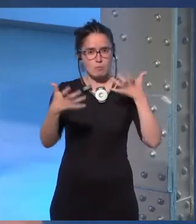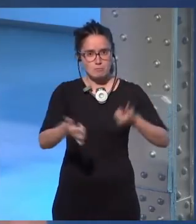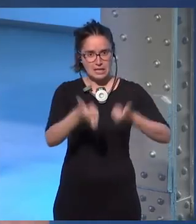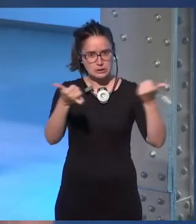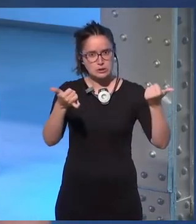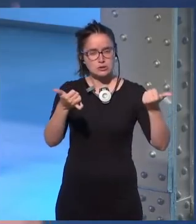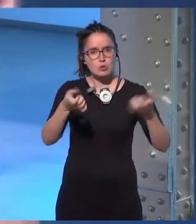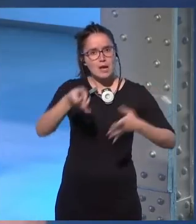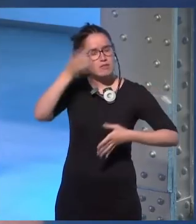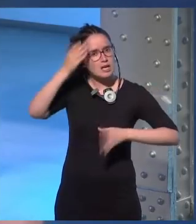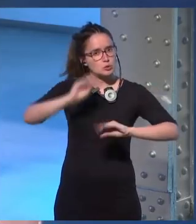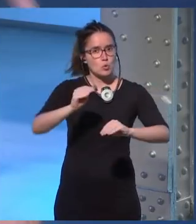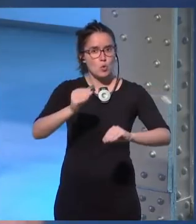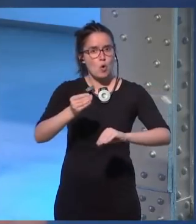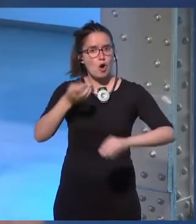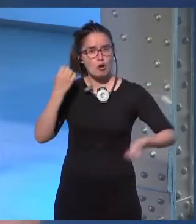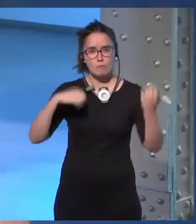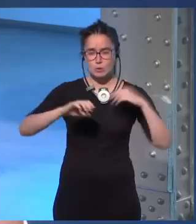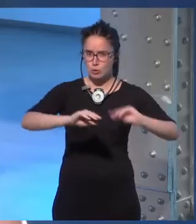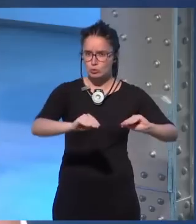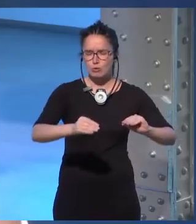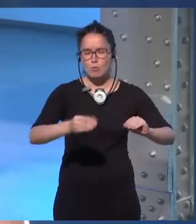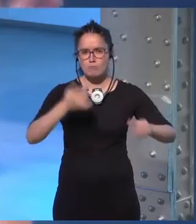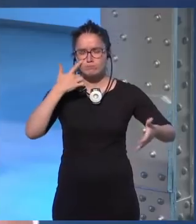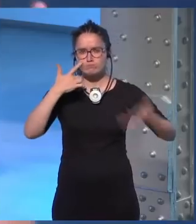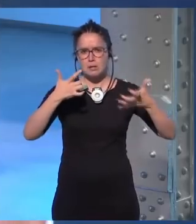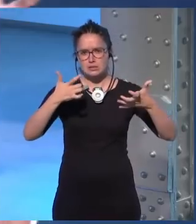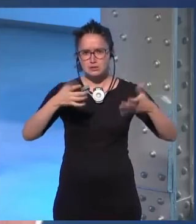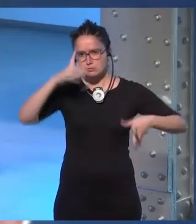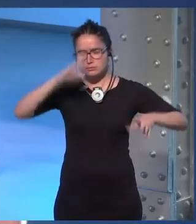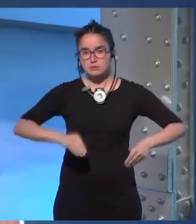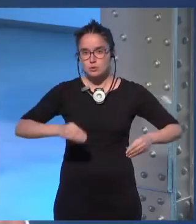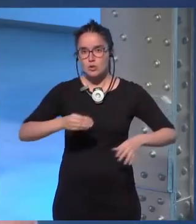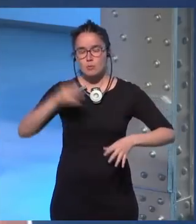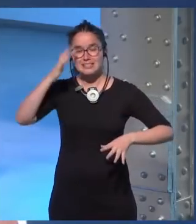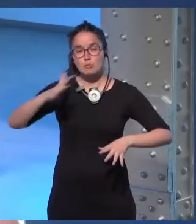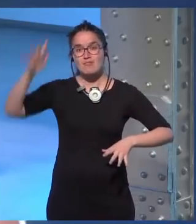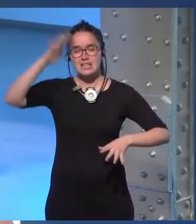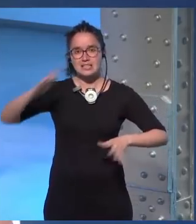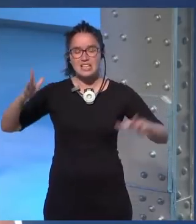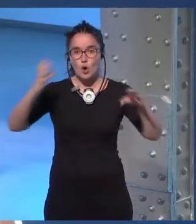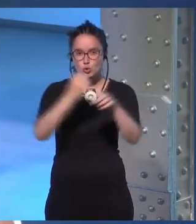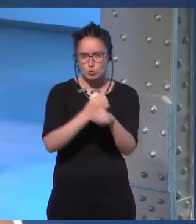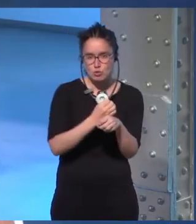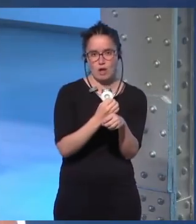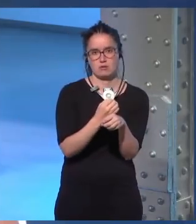cuando tienen este tipo de ideas o de actitudes. cuando pensamos en el género de fantasía oscura, el grim dark,